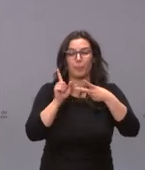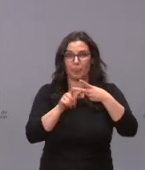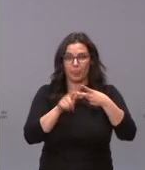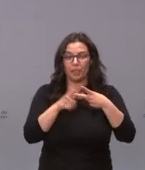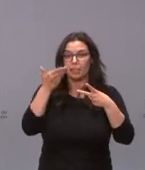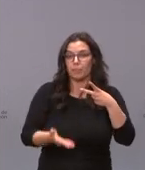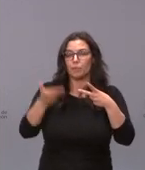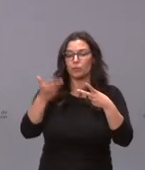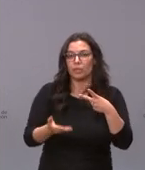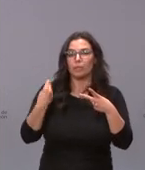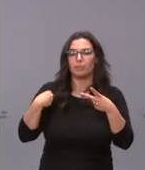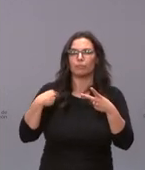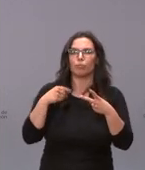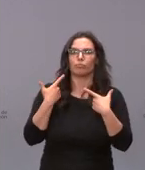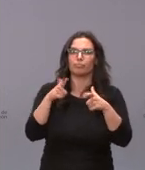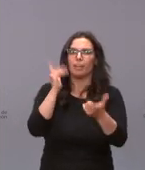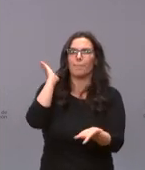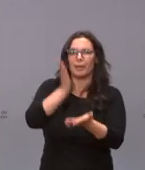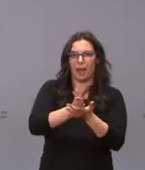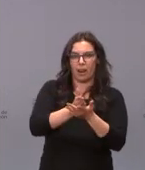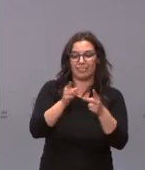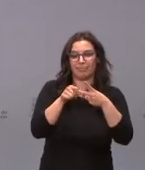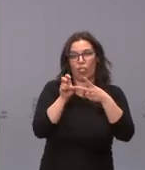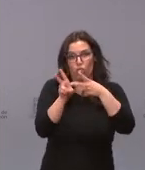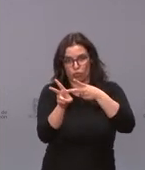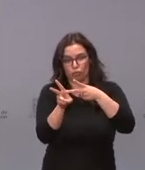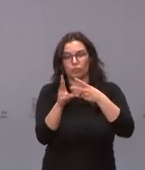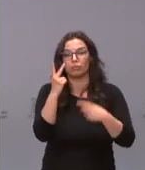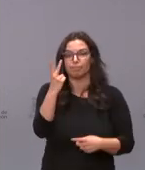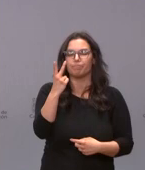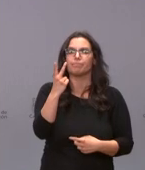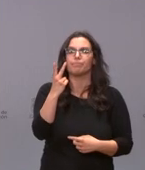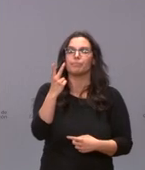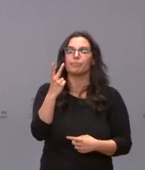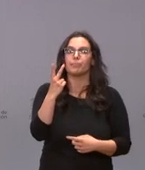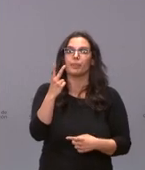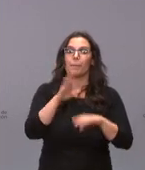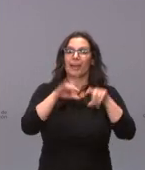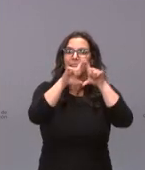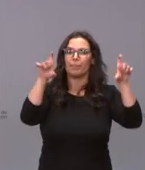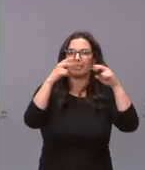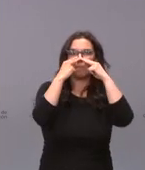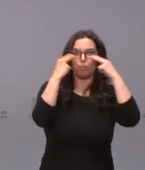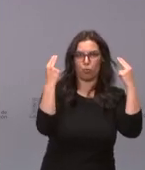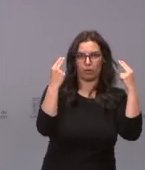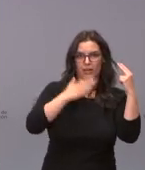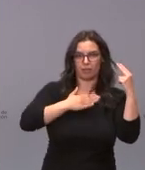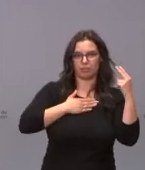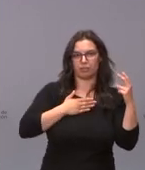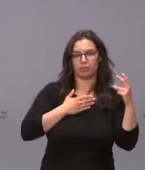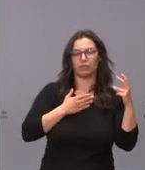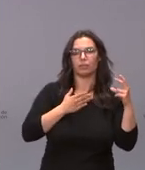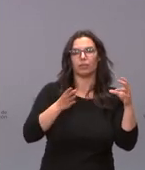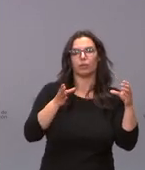importante, es el compliance penal, que se divide en dos aspectos. Primero, el compliance penal para las empresas públicas de la Comunidad de Castilla y León.